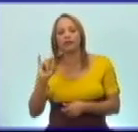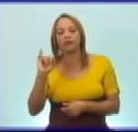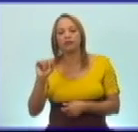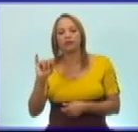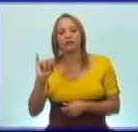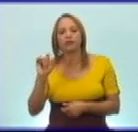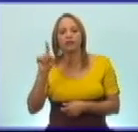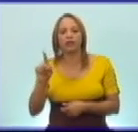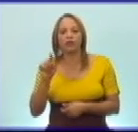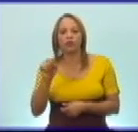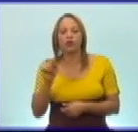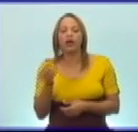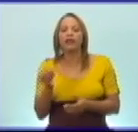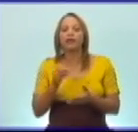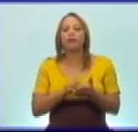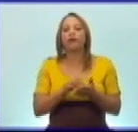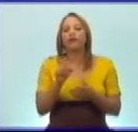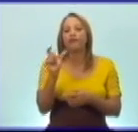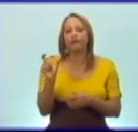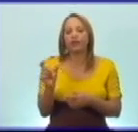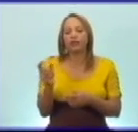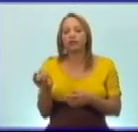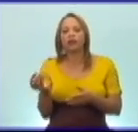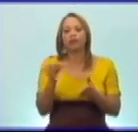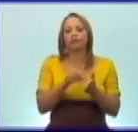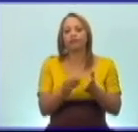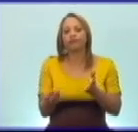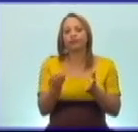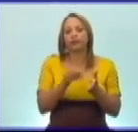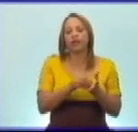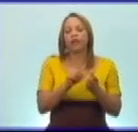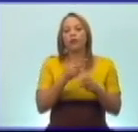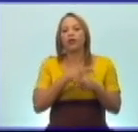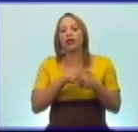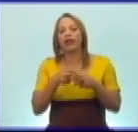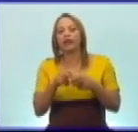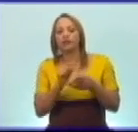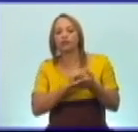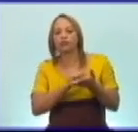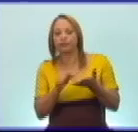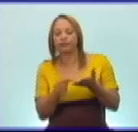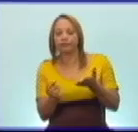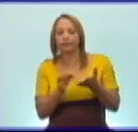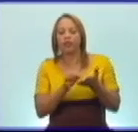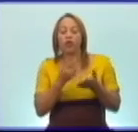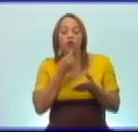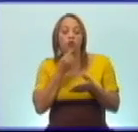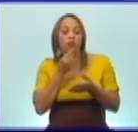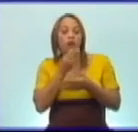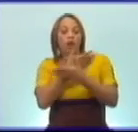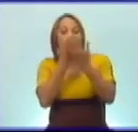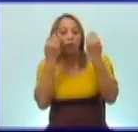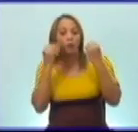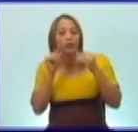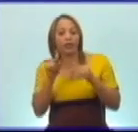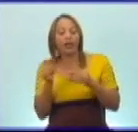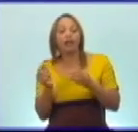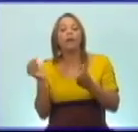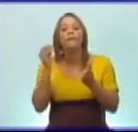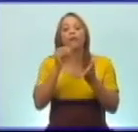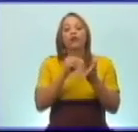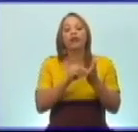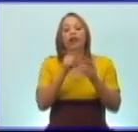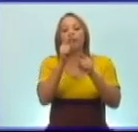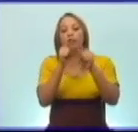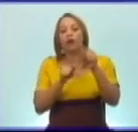le presentan las fechas y ustedes deben completar la tabla con el hecho. Pero no pueden olvidar ubicar la